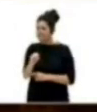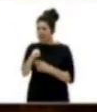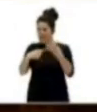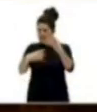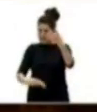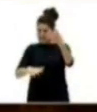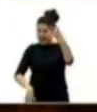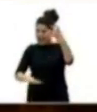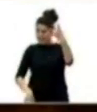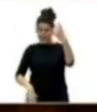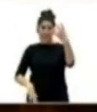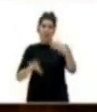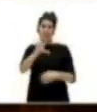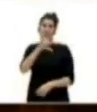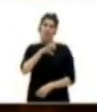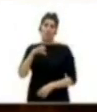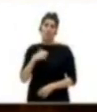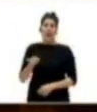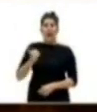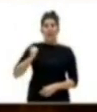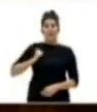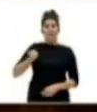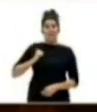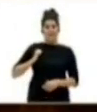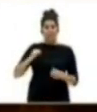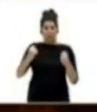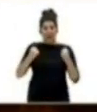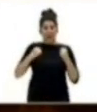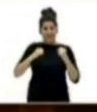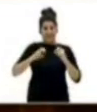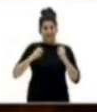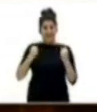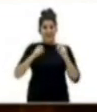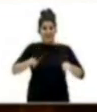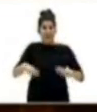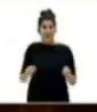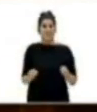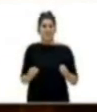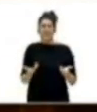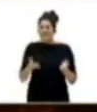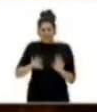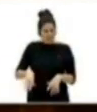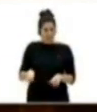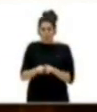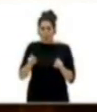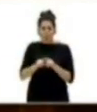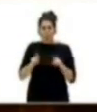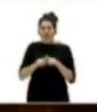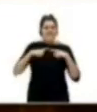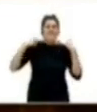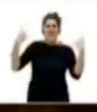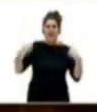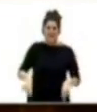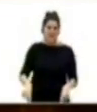todas las comunidades autónomas, frente al aprovechamiento de las renovables. Eso es un rotundo fracaso en política energética.